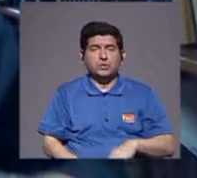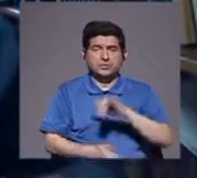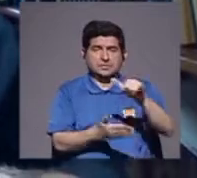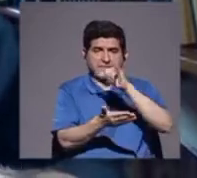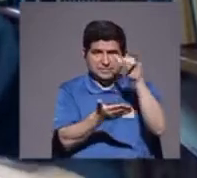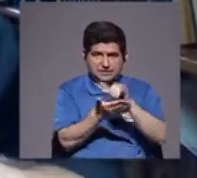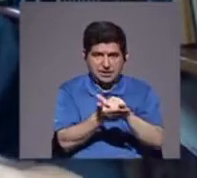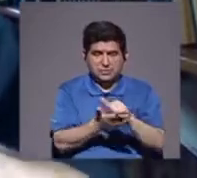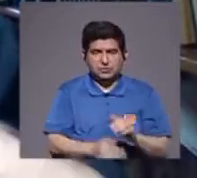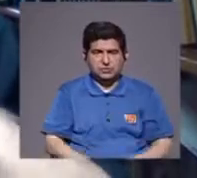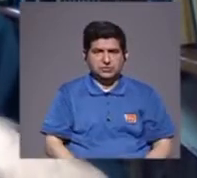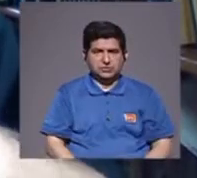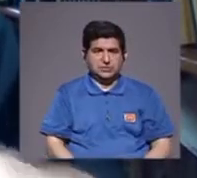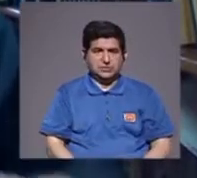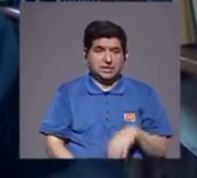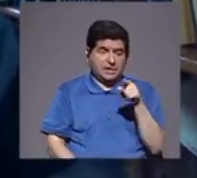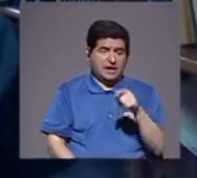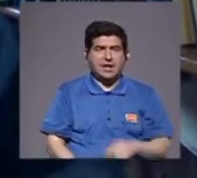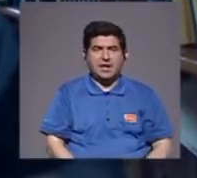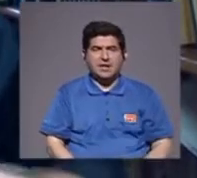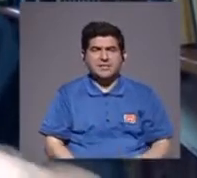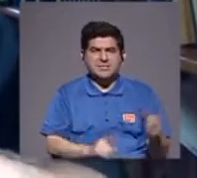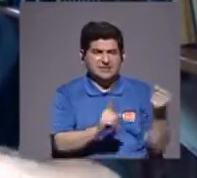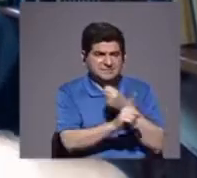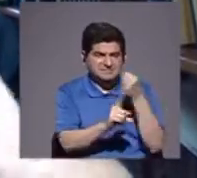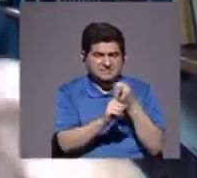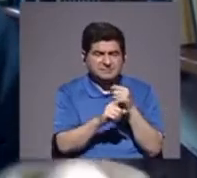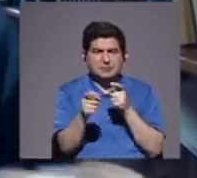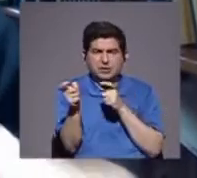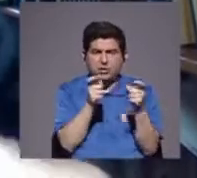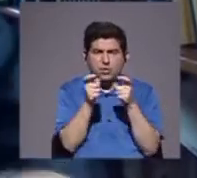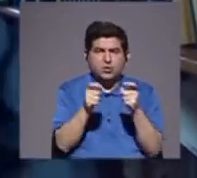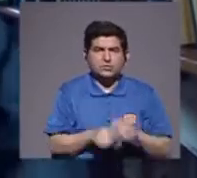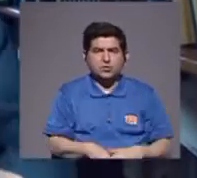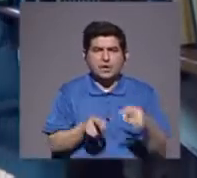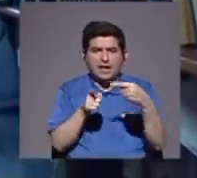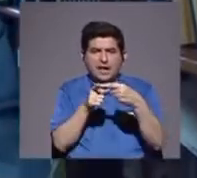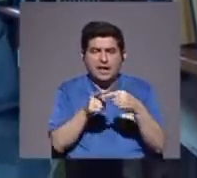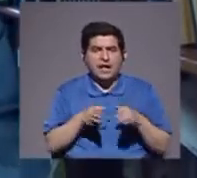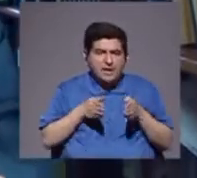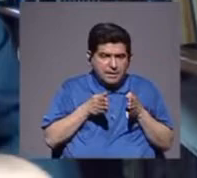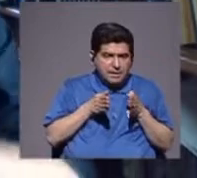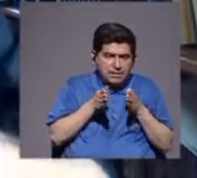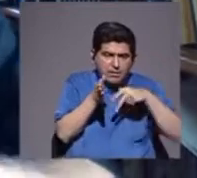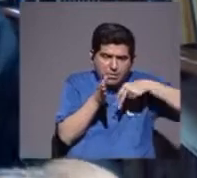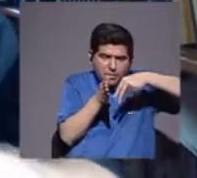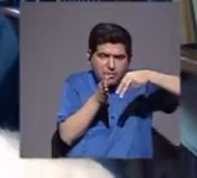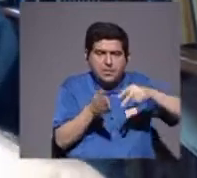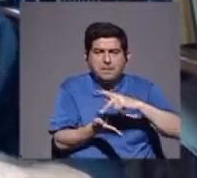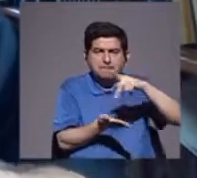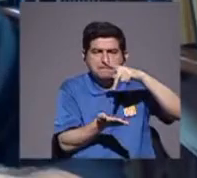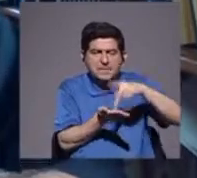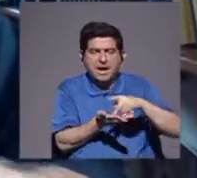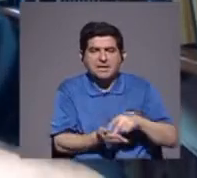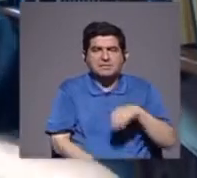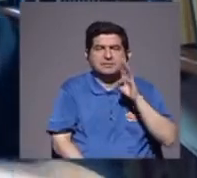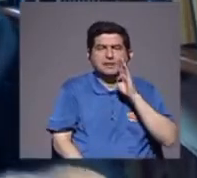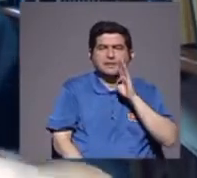donde dominan, donde ejercen violencia, controlar esquinas, alamedas, plazas, bares,